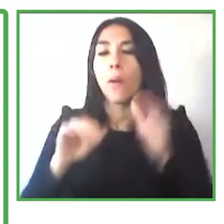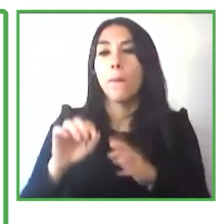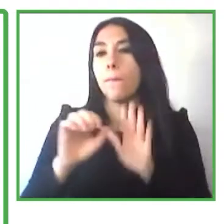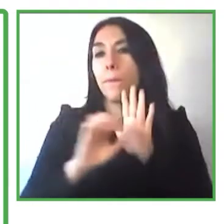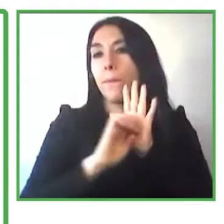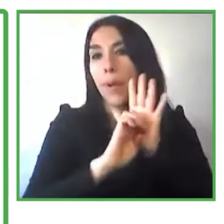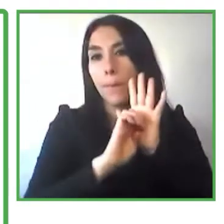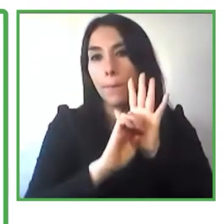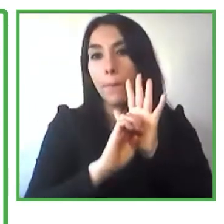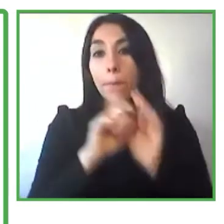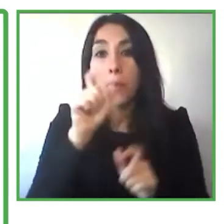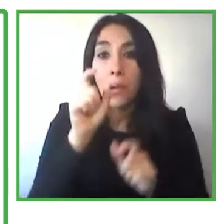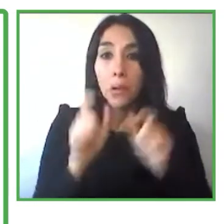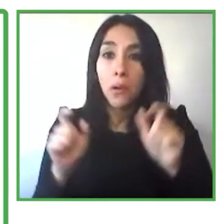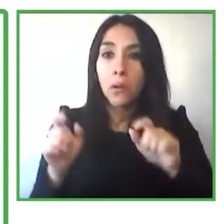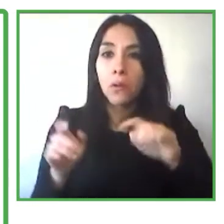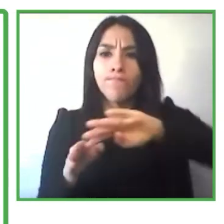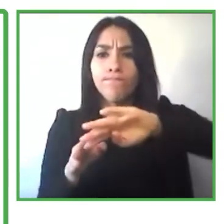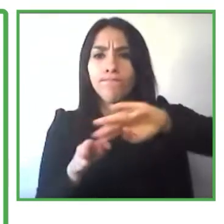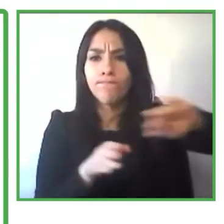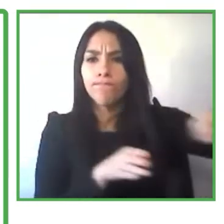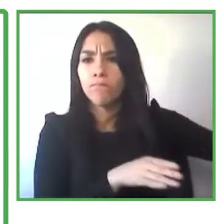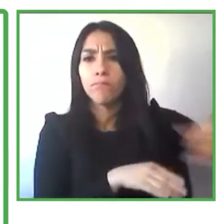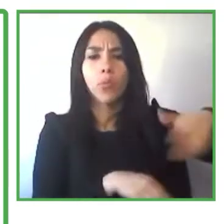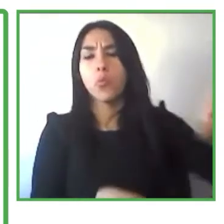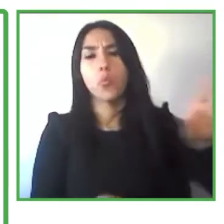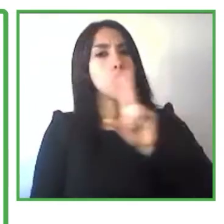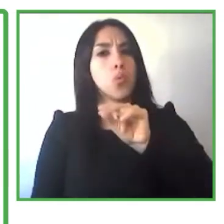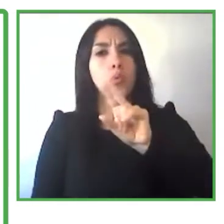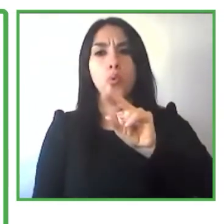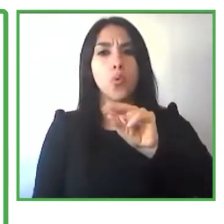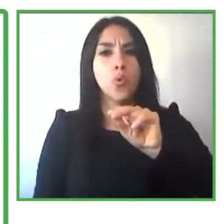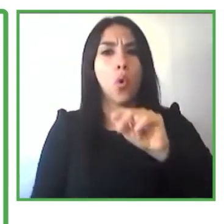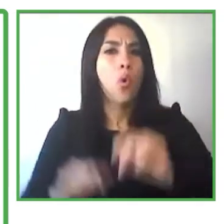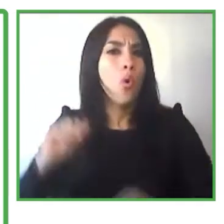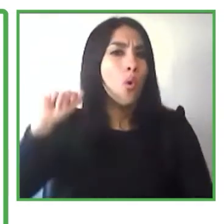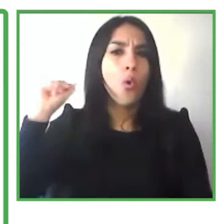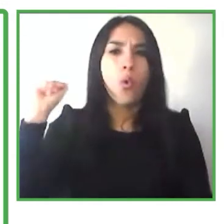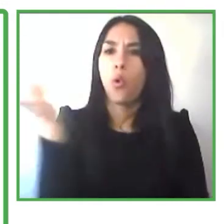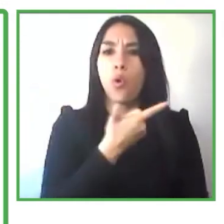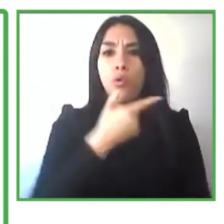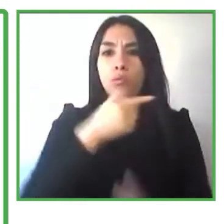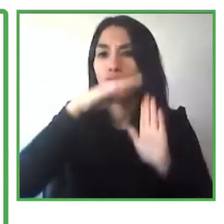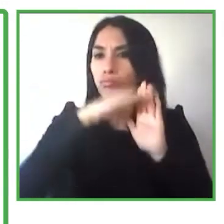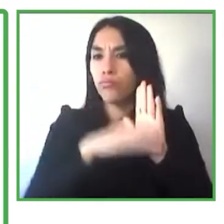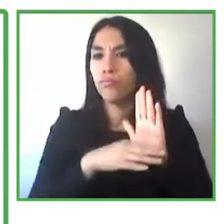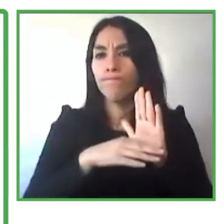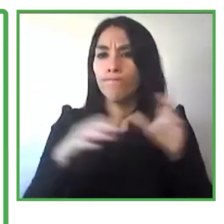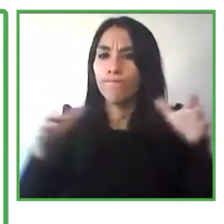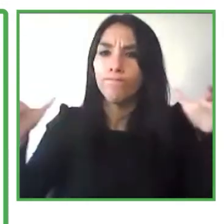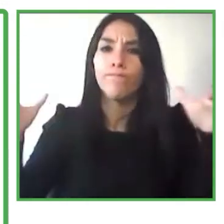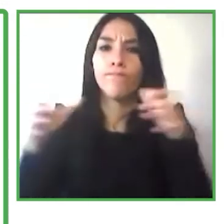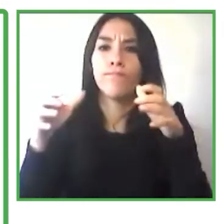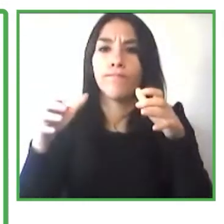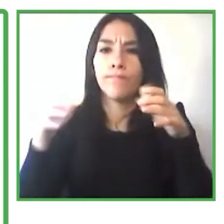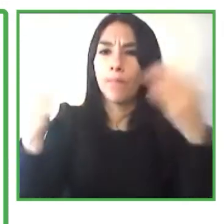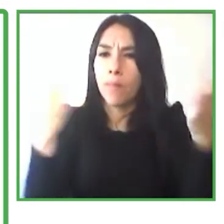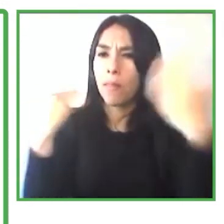participando o comprometiendo a empresas en la accesibilidad digital